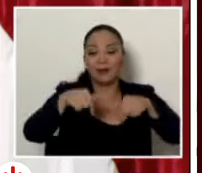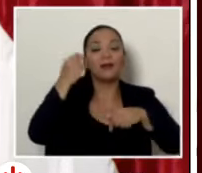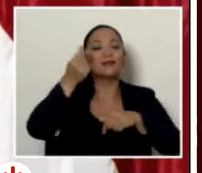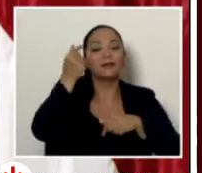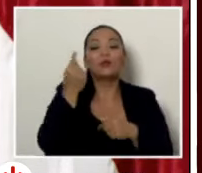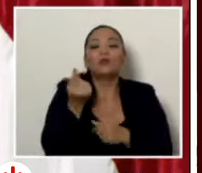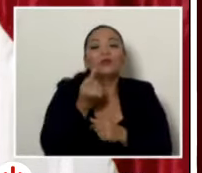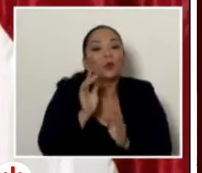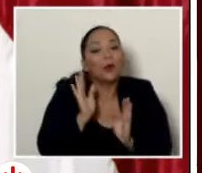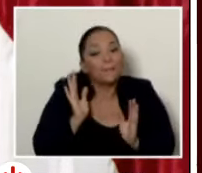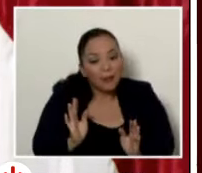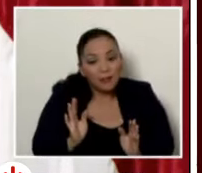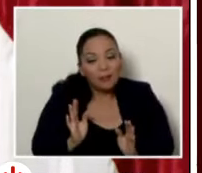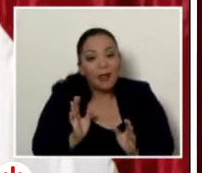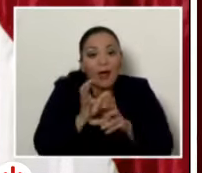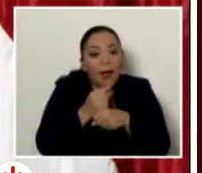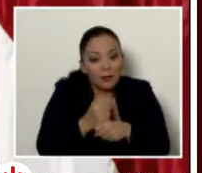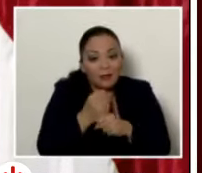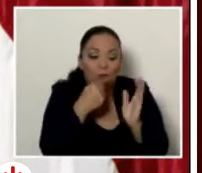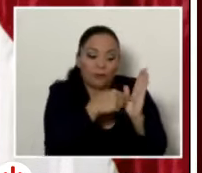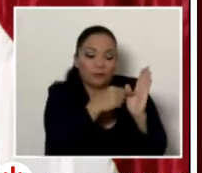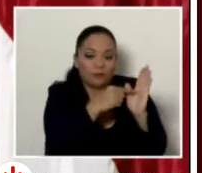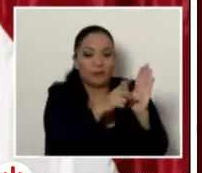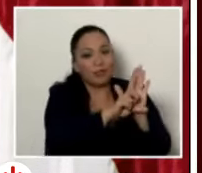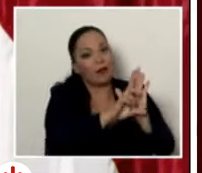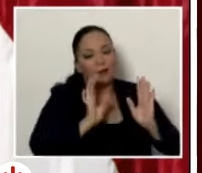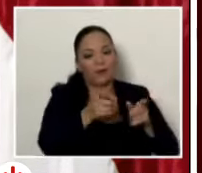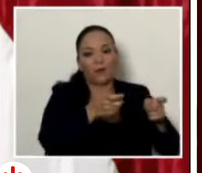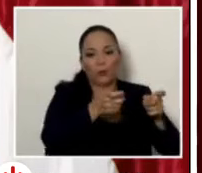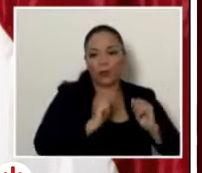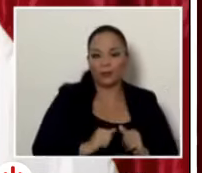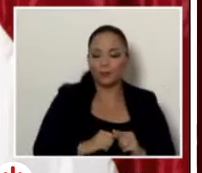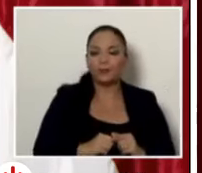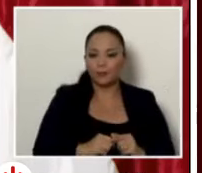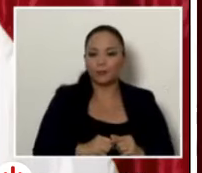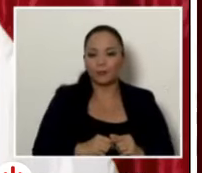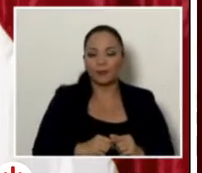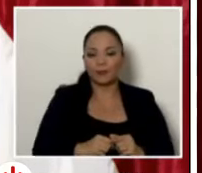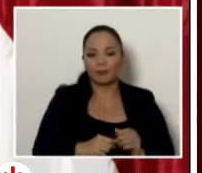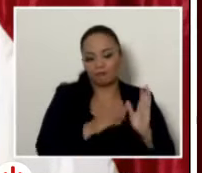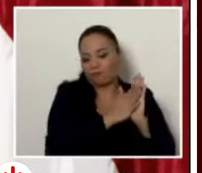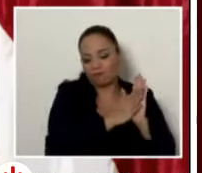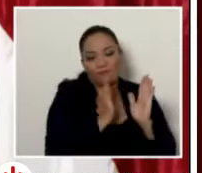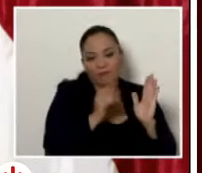lo que se regula y se hace de manera explícito por ley